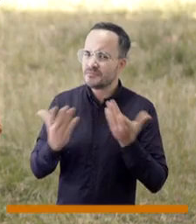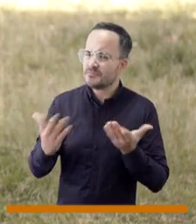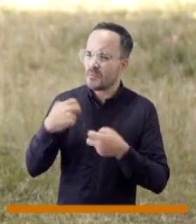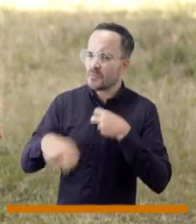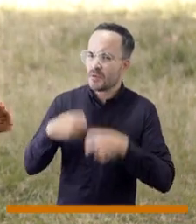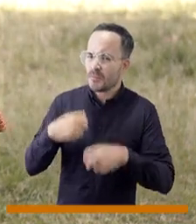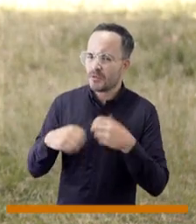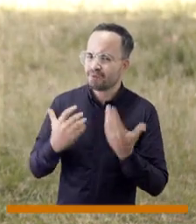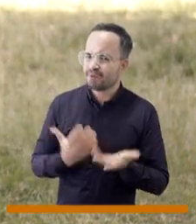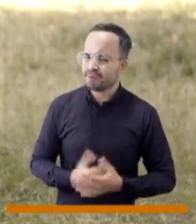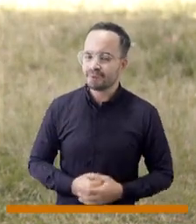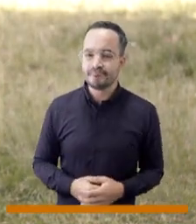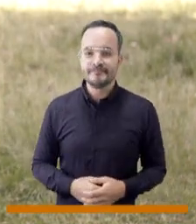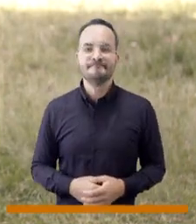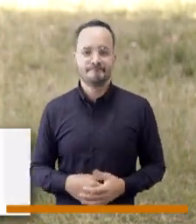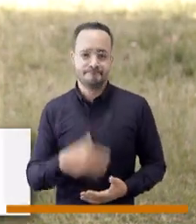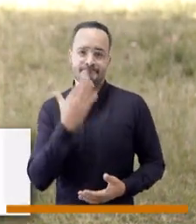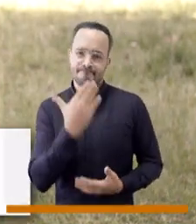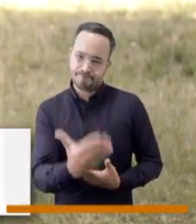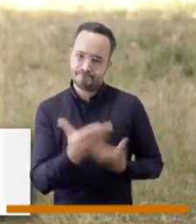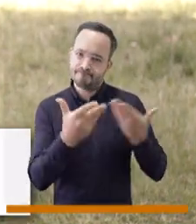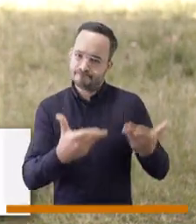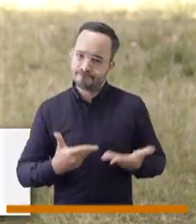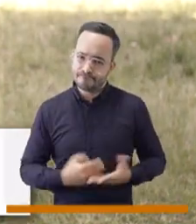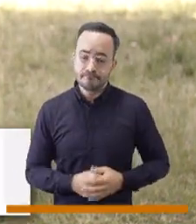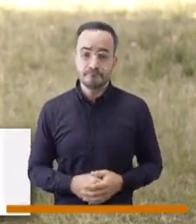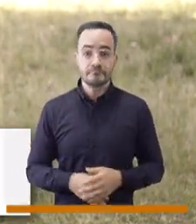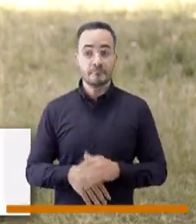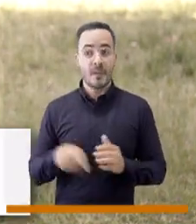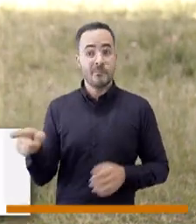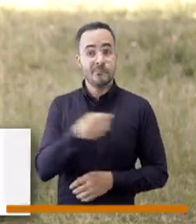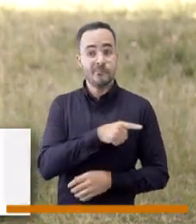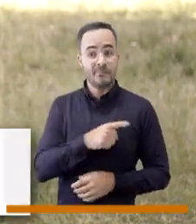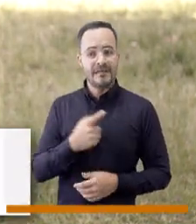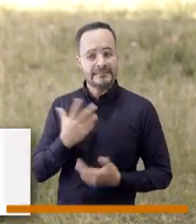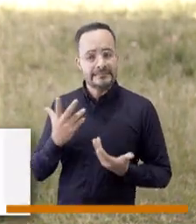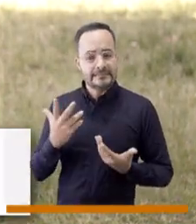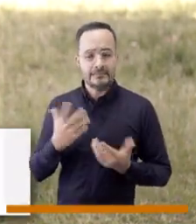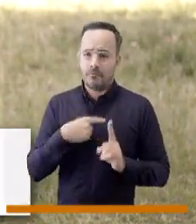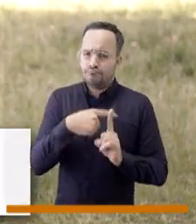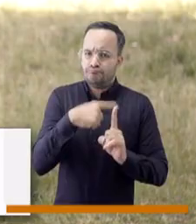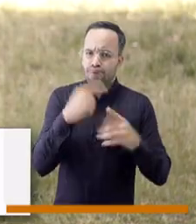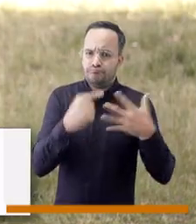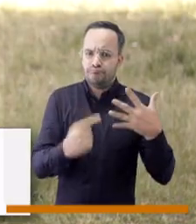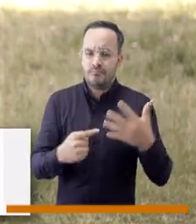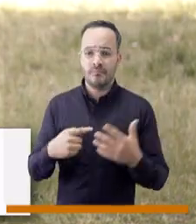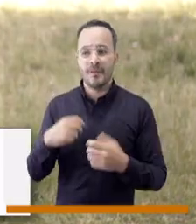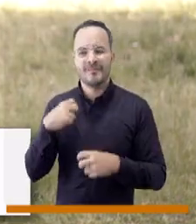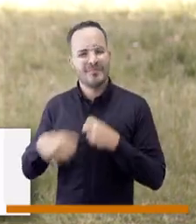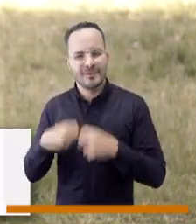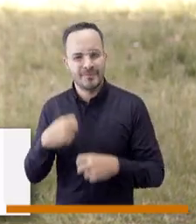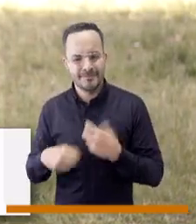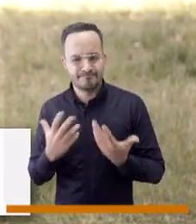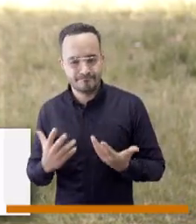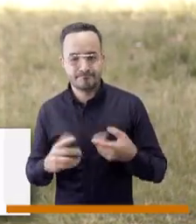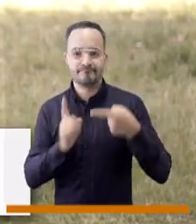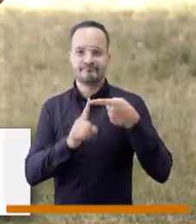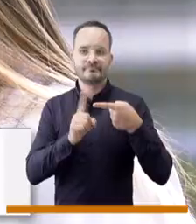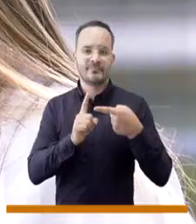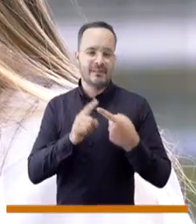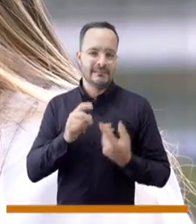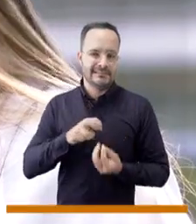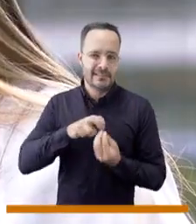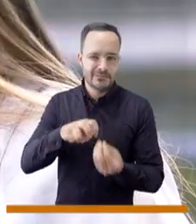su crecimiento. María Fernanda, muchas gracias. Este sector tiene una problemática en este momento, está creciendo rápidamente, tenemos